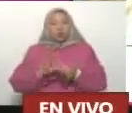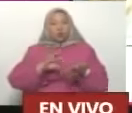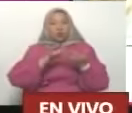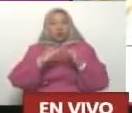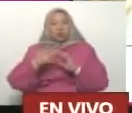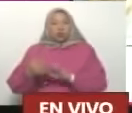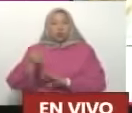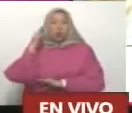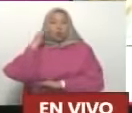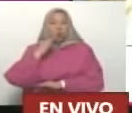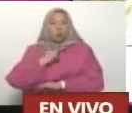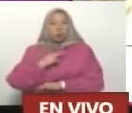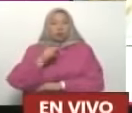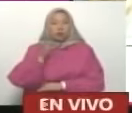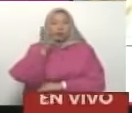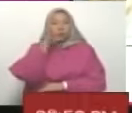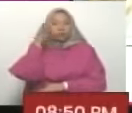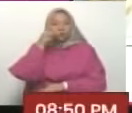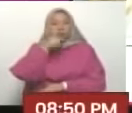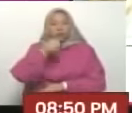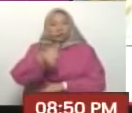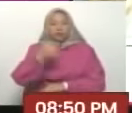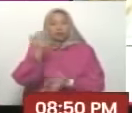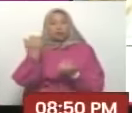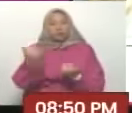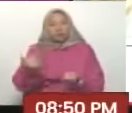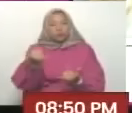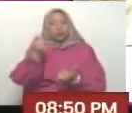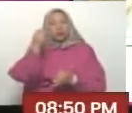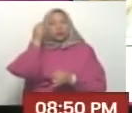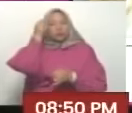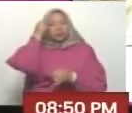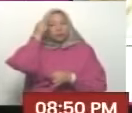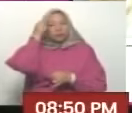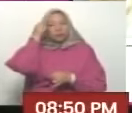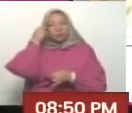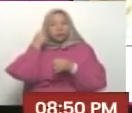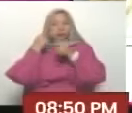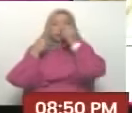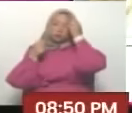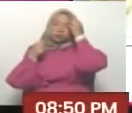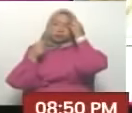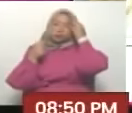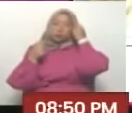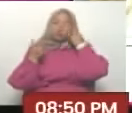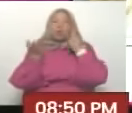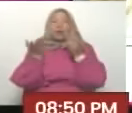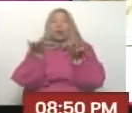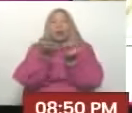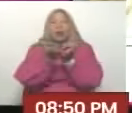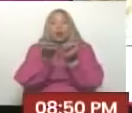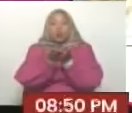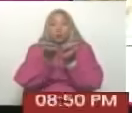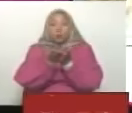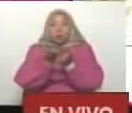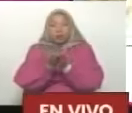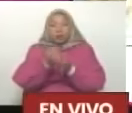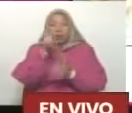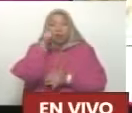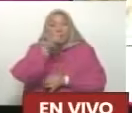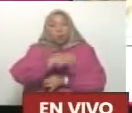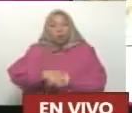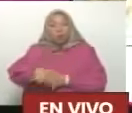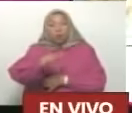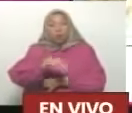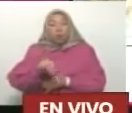Nacional Bolivariana Carmen Priscila Monasterios. Está ubicada en Chirimena, calle El Colegio, municipio de Obrión, en el